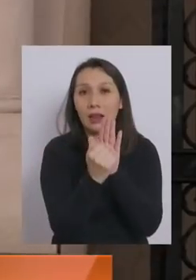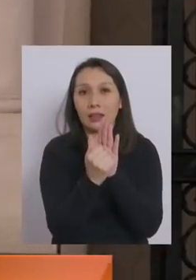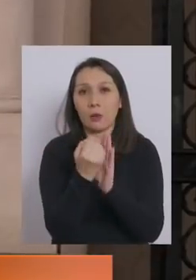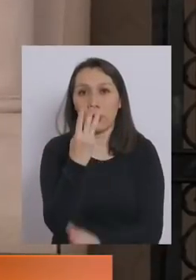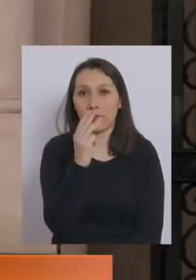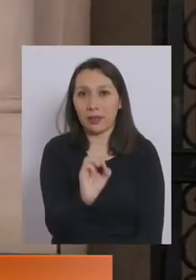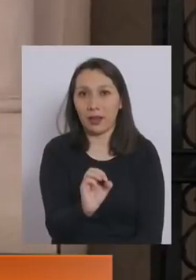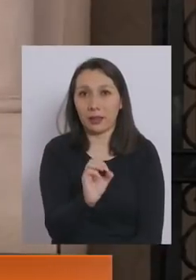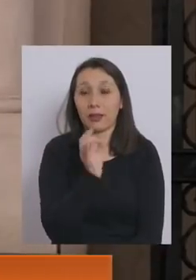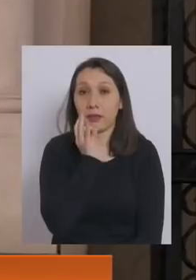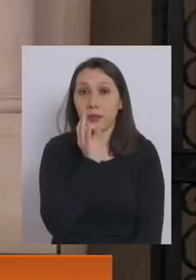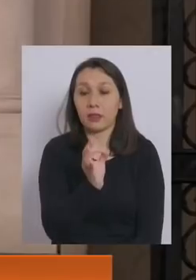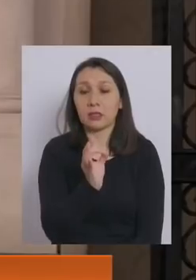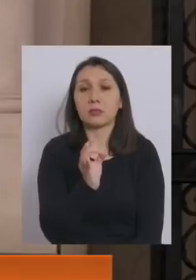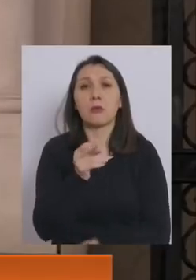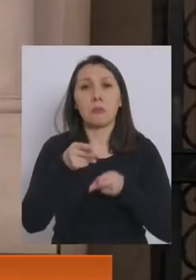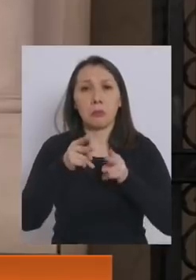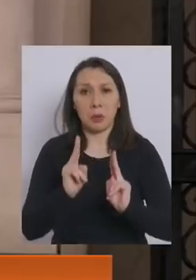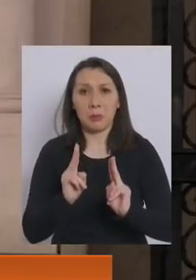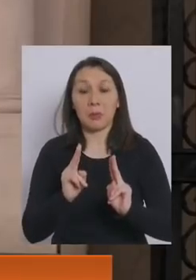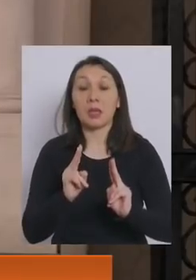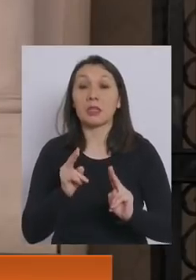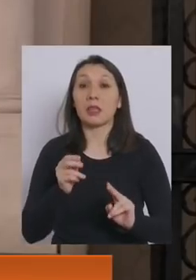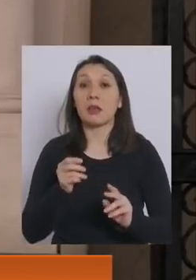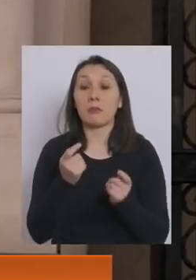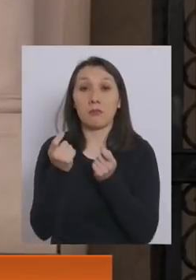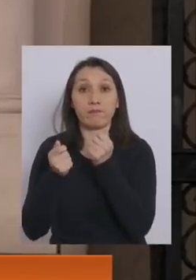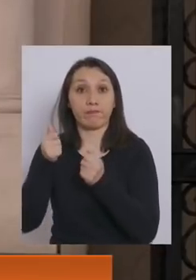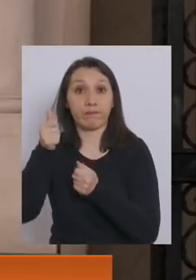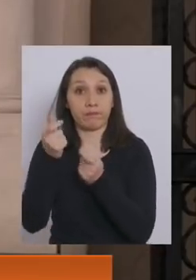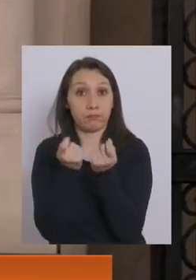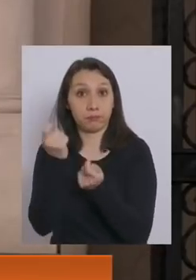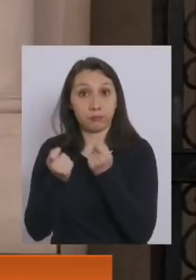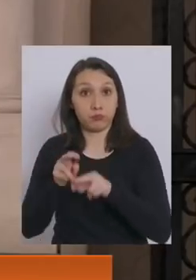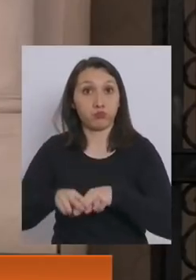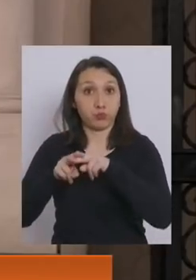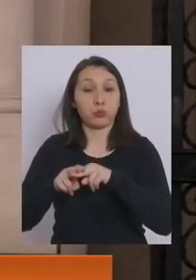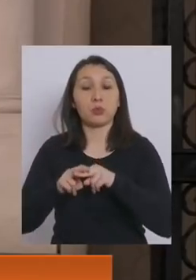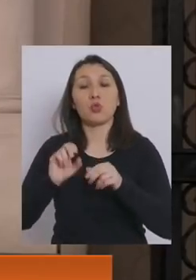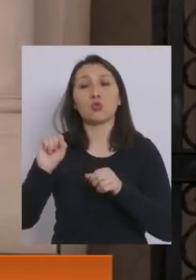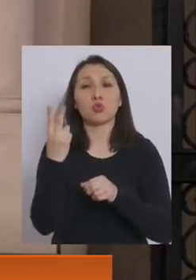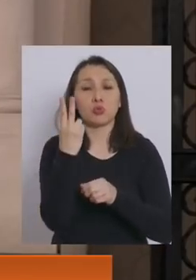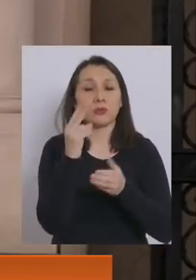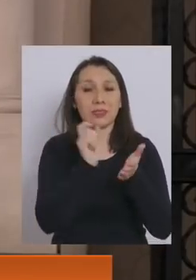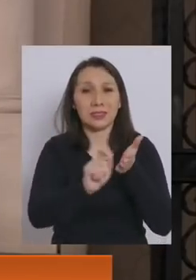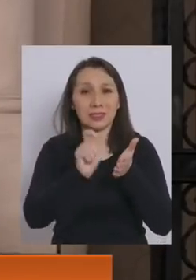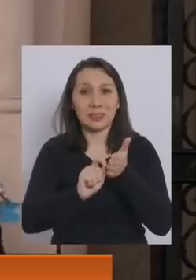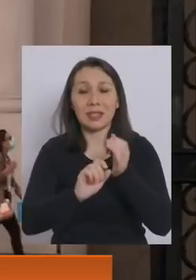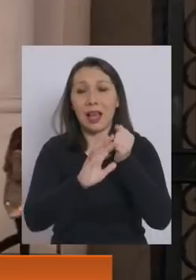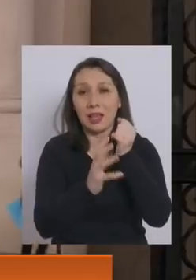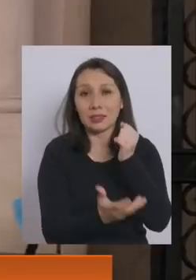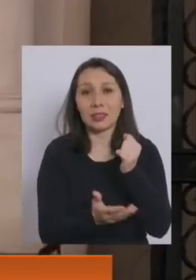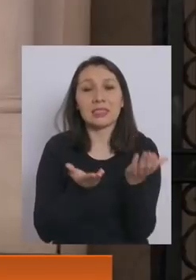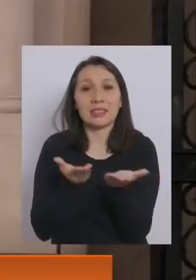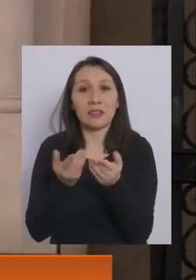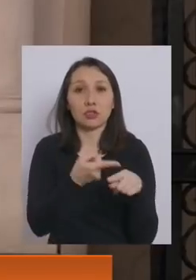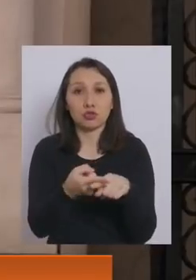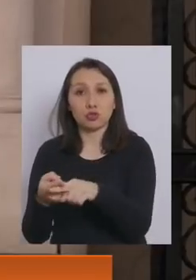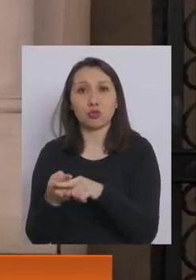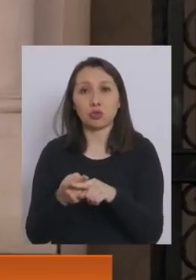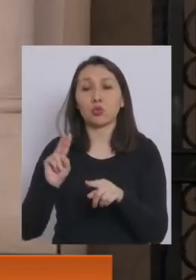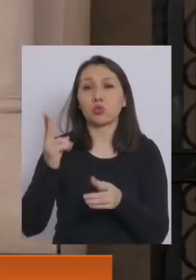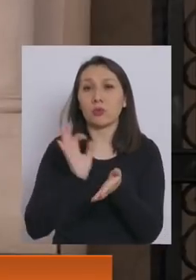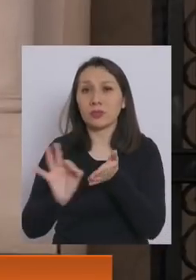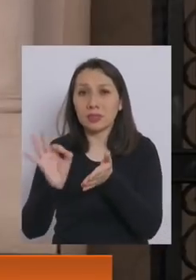30, donde permite que la dirección de presupuesto, la subsectaría de Hacienda, la subsectaría de Servicios Sociales,